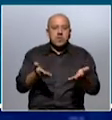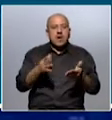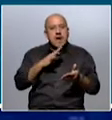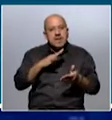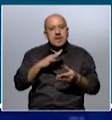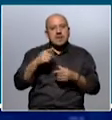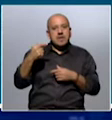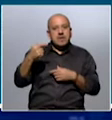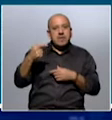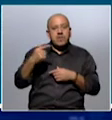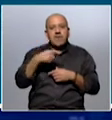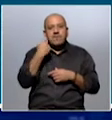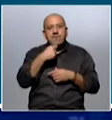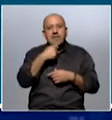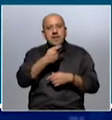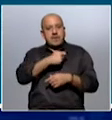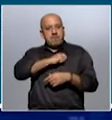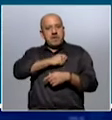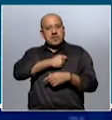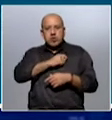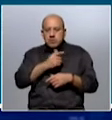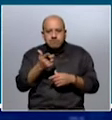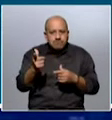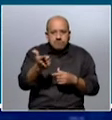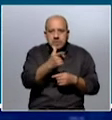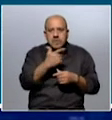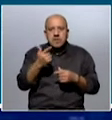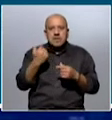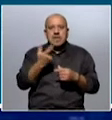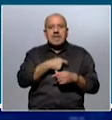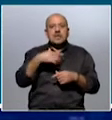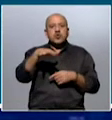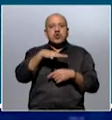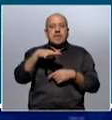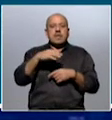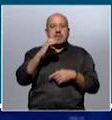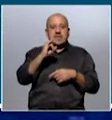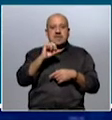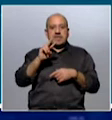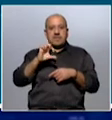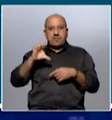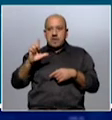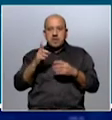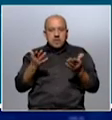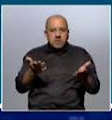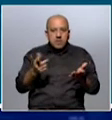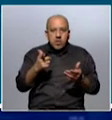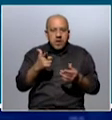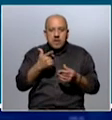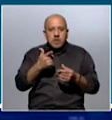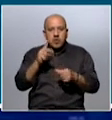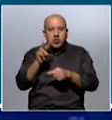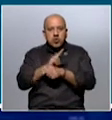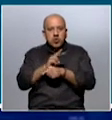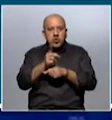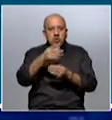que es la falta de control que tienen estos establecimientos por parte de la sociedad civil. Están organizados estos